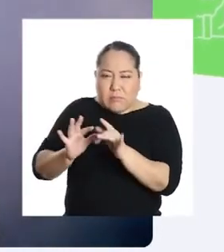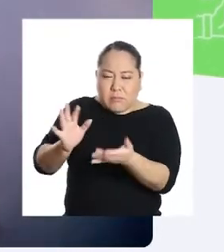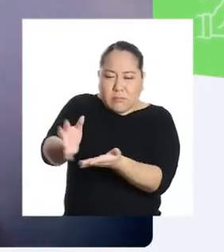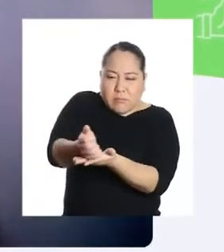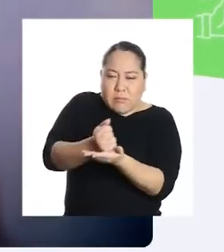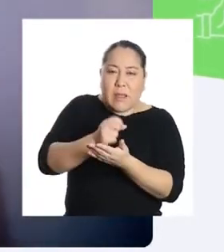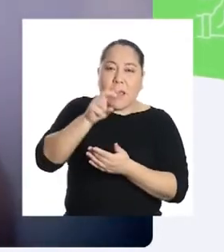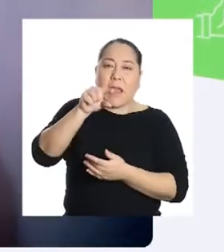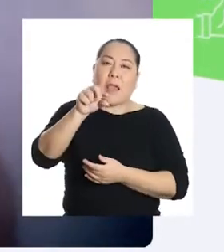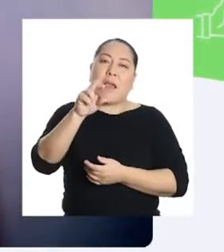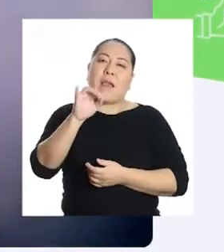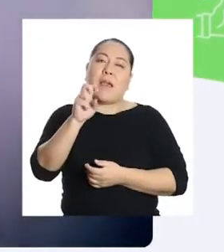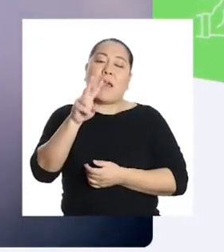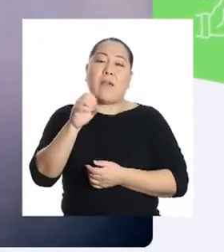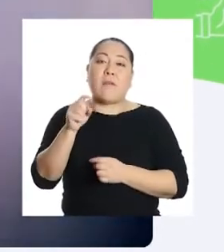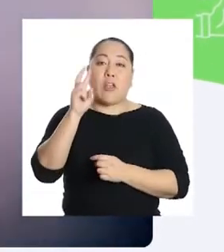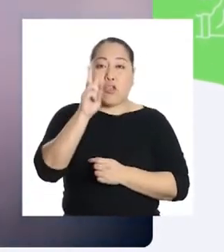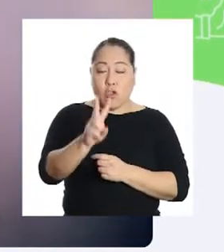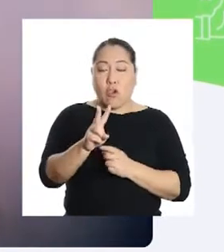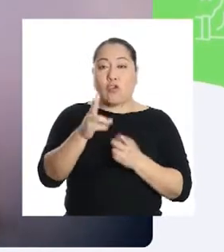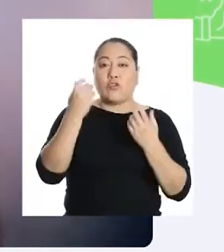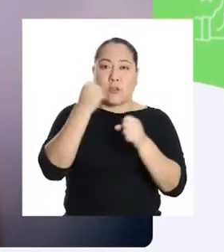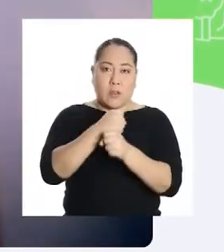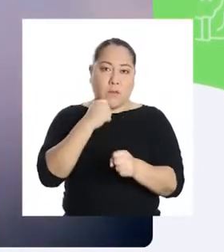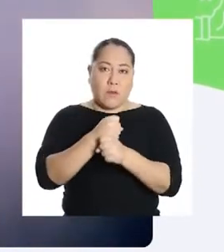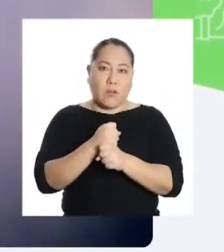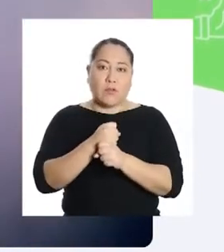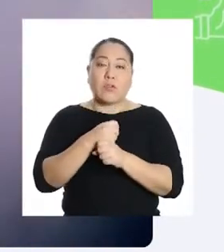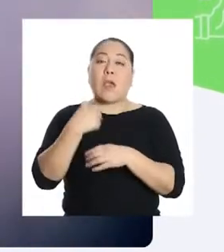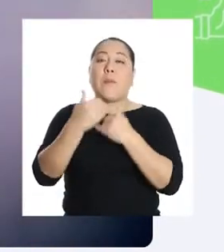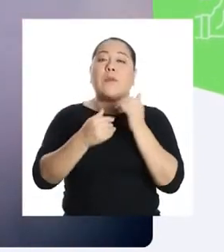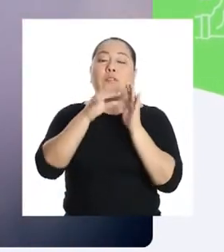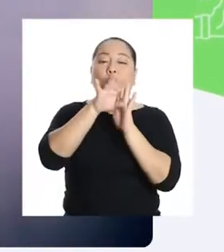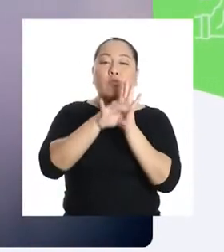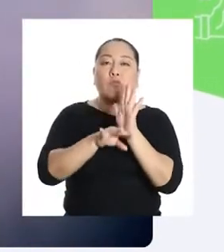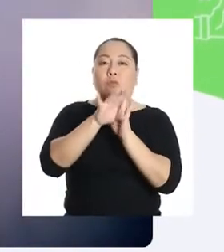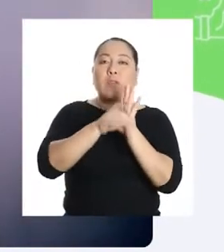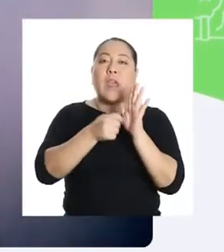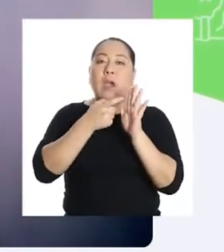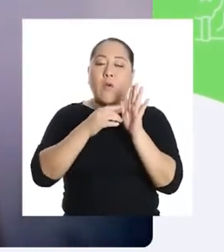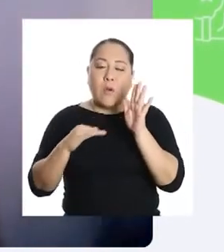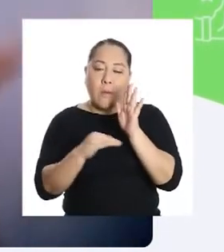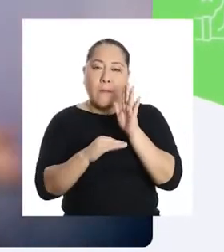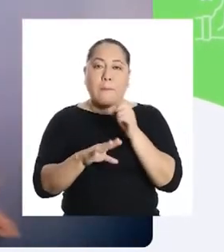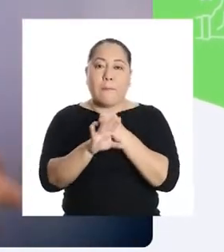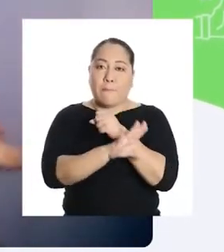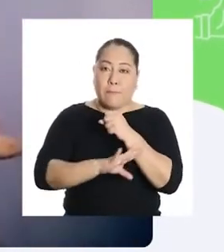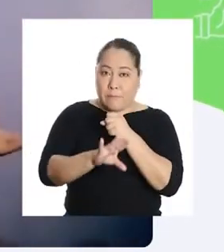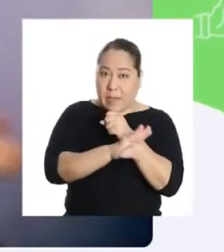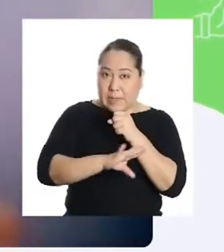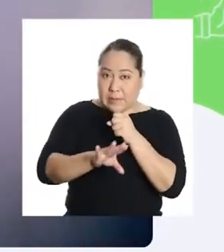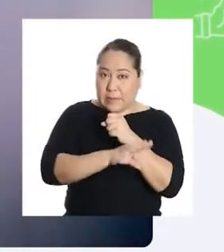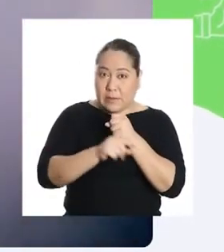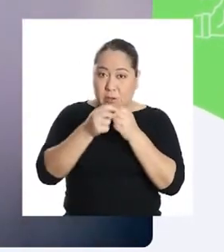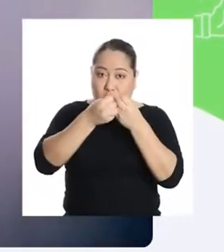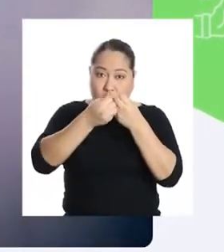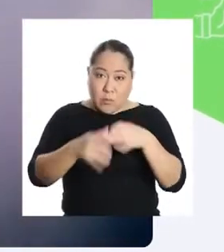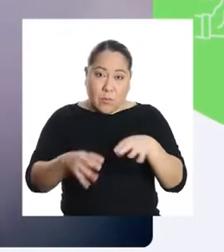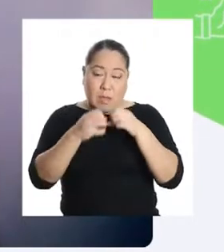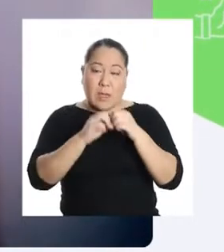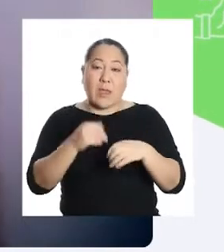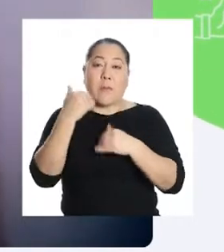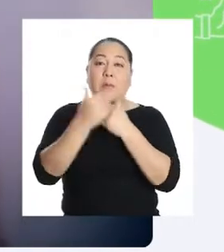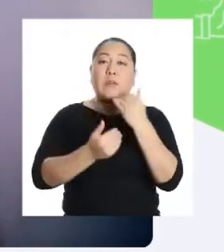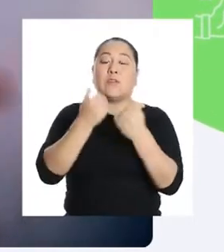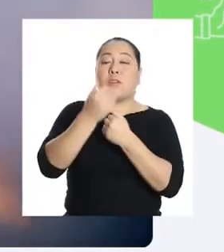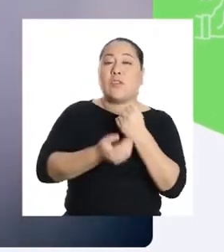escurrimiento de las aguas. La grava cumple un doble propósito en el proceso de filtración del agua, ya que sirve de soporte al medio filtrante para que este no